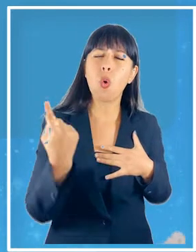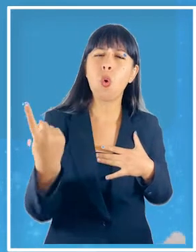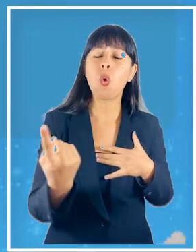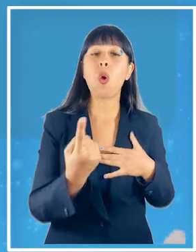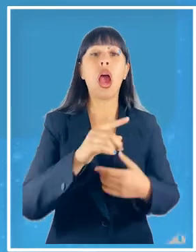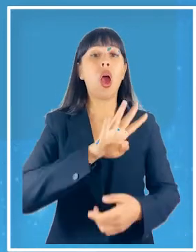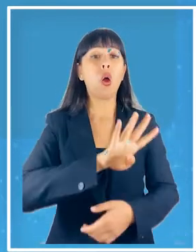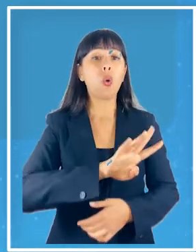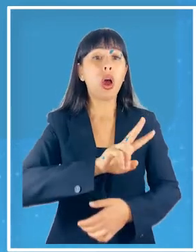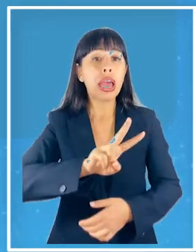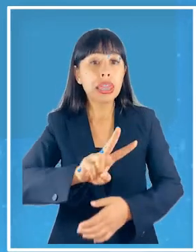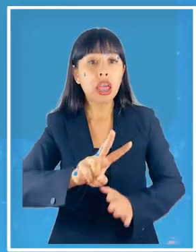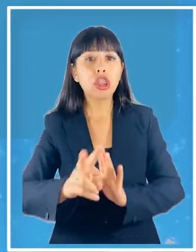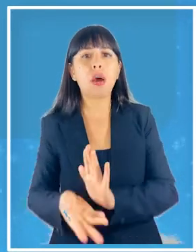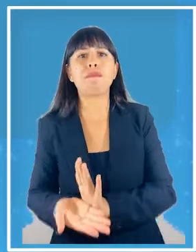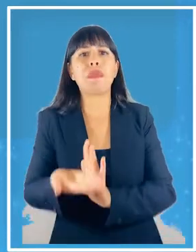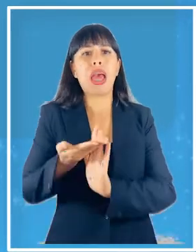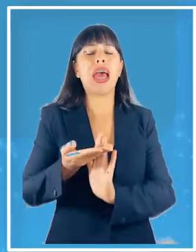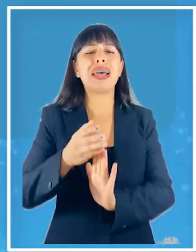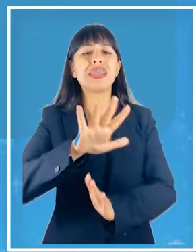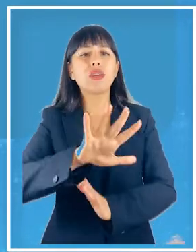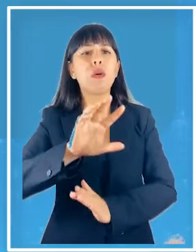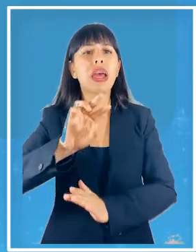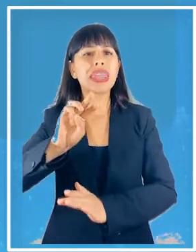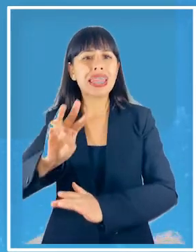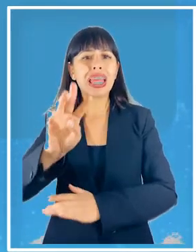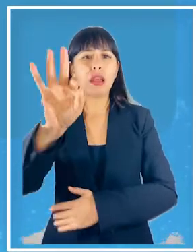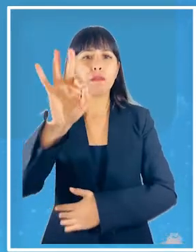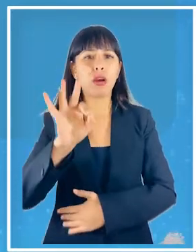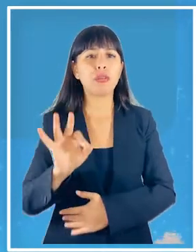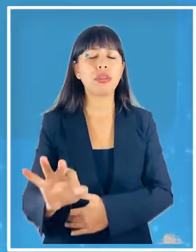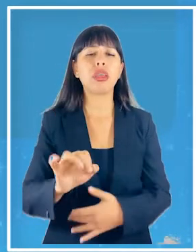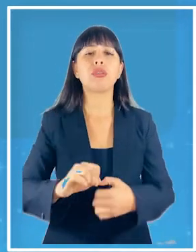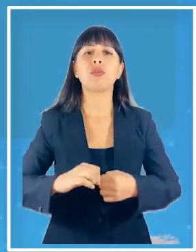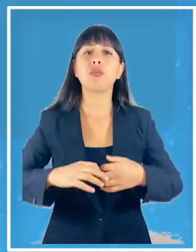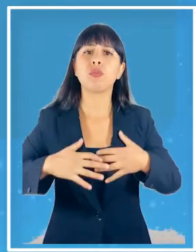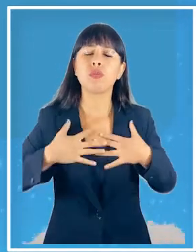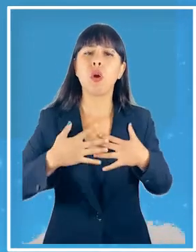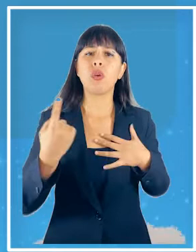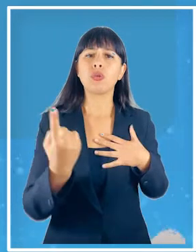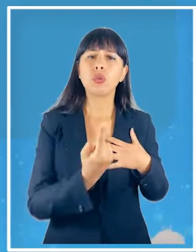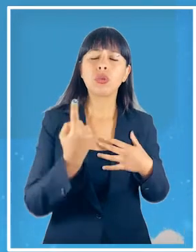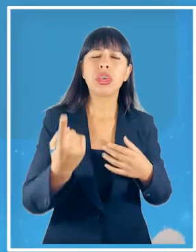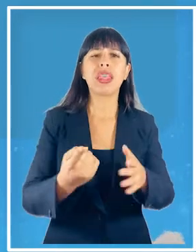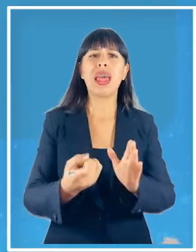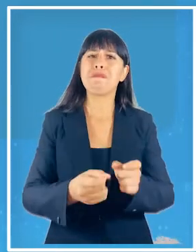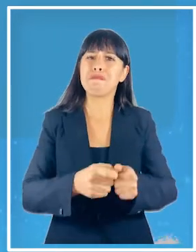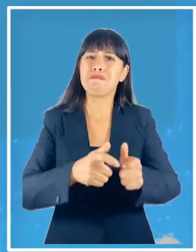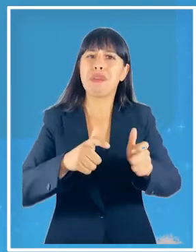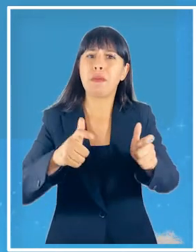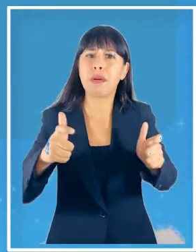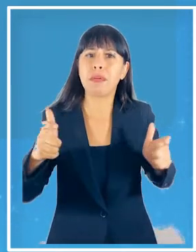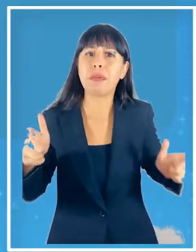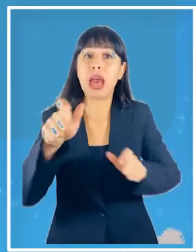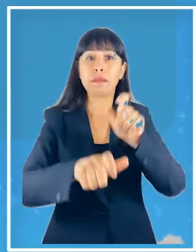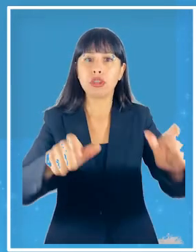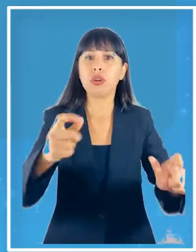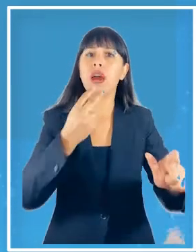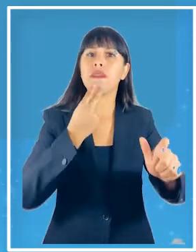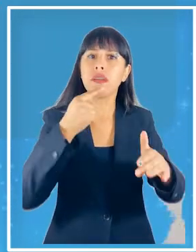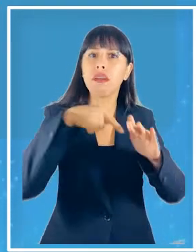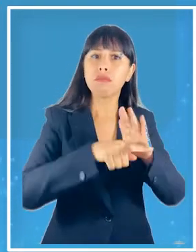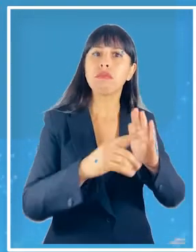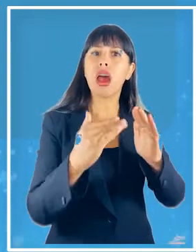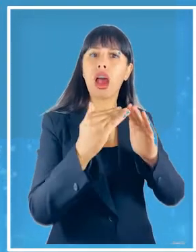aumentó de un 42% a un 53% y la sensación de soledad creció incluso en quienes